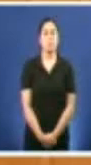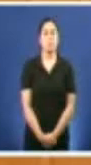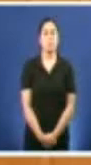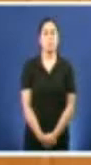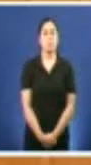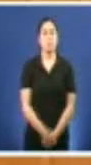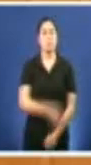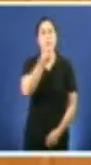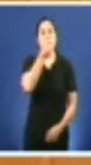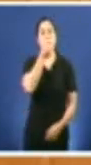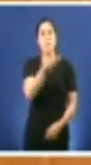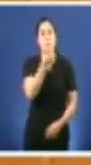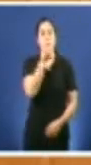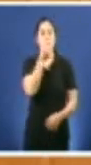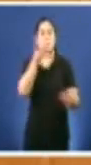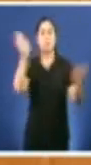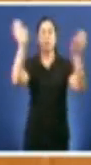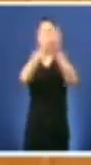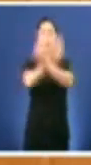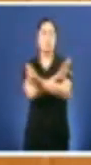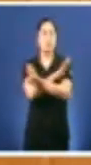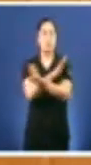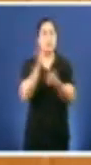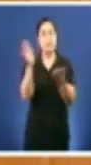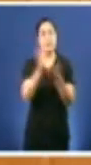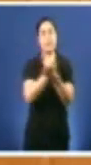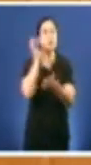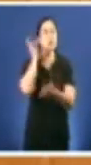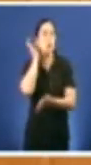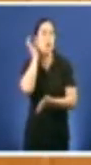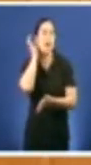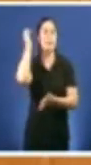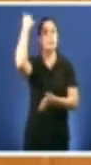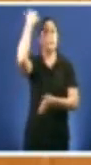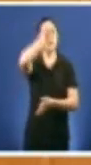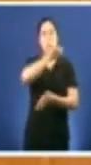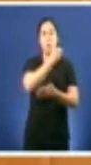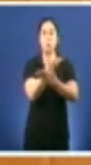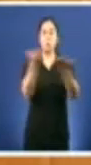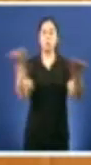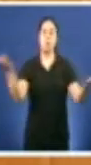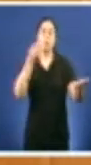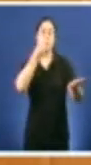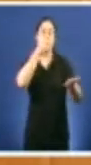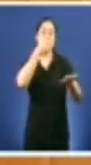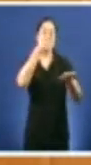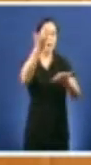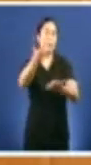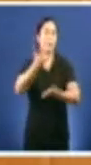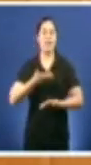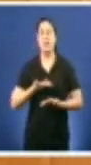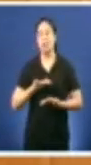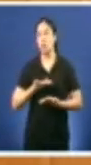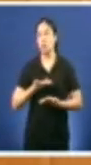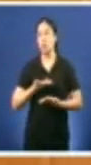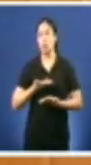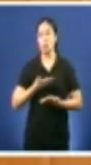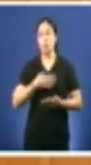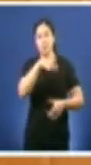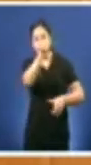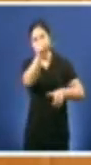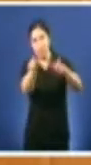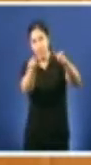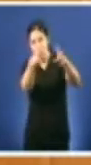Boa noite a todas e a todos e benvidos as persoas que están